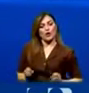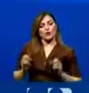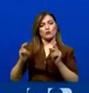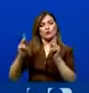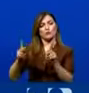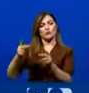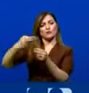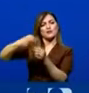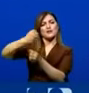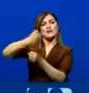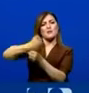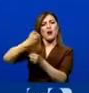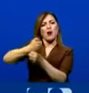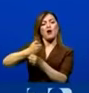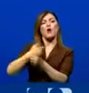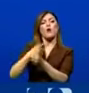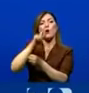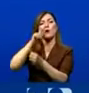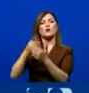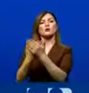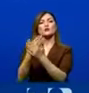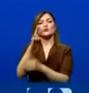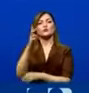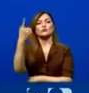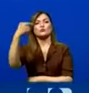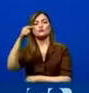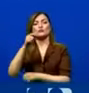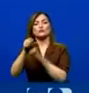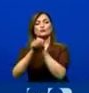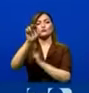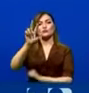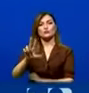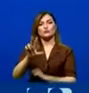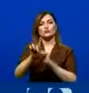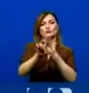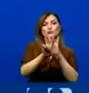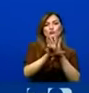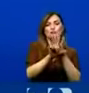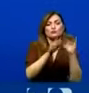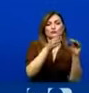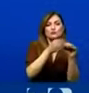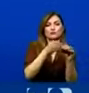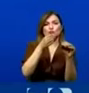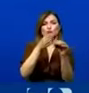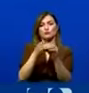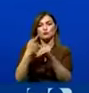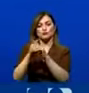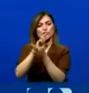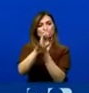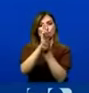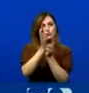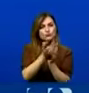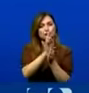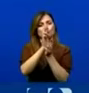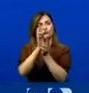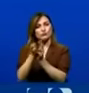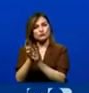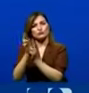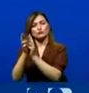empleos en los próximos tres años. De manera que esta ley busca, a través de todas las reformas que propone,